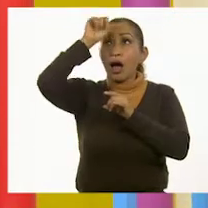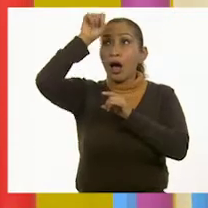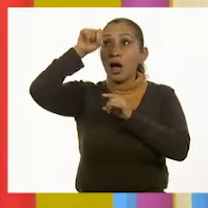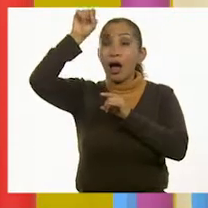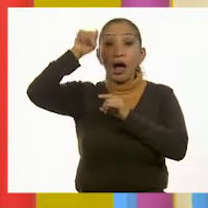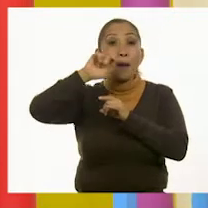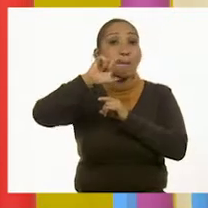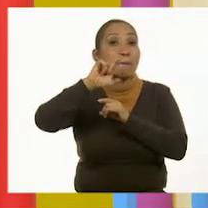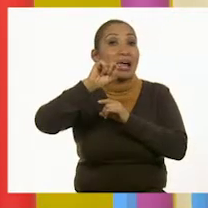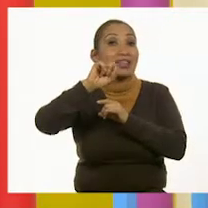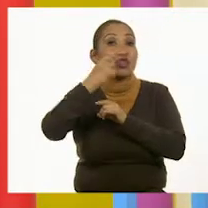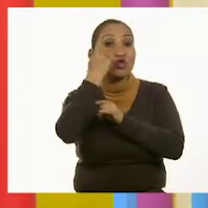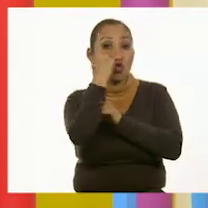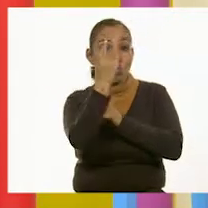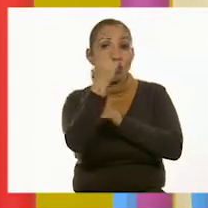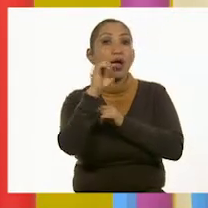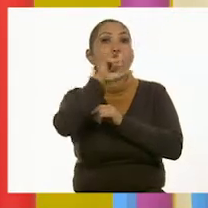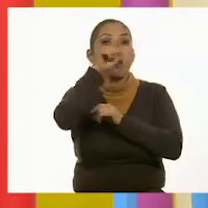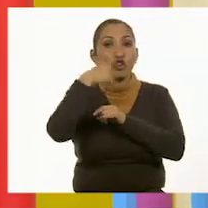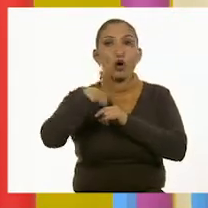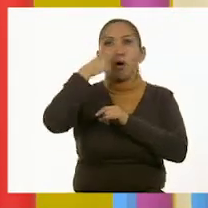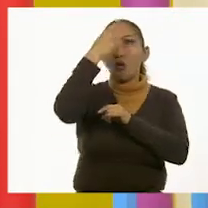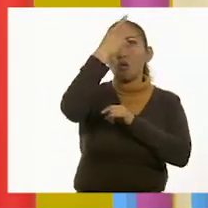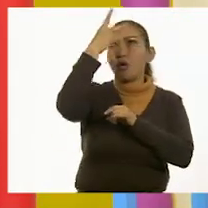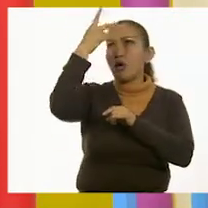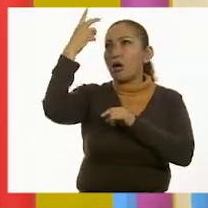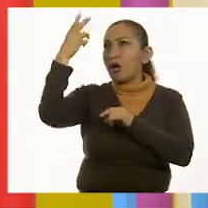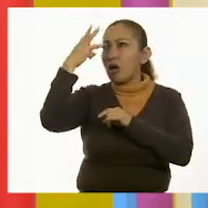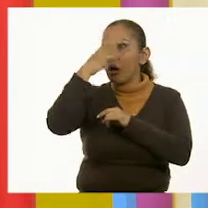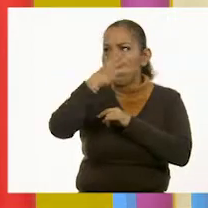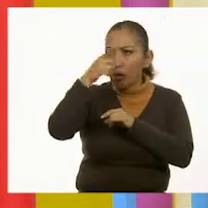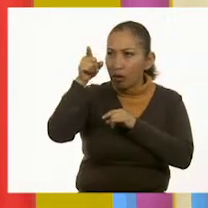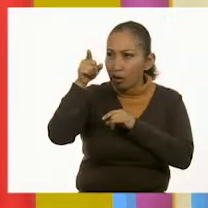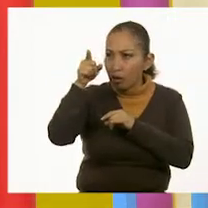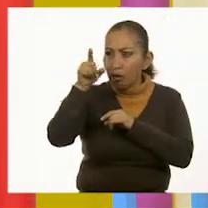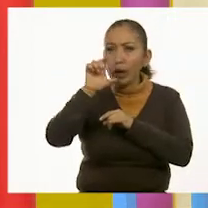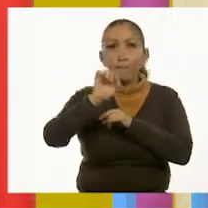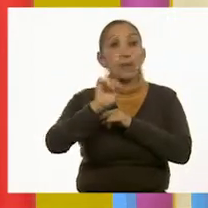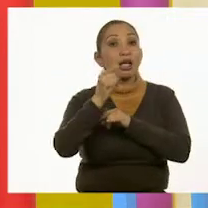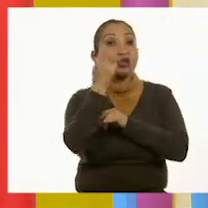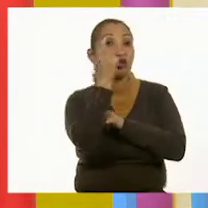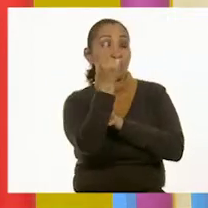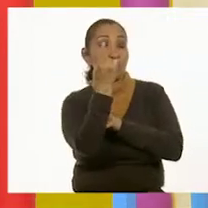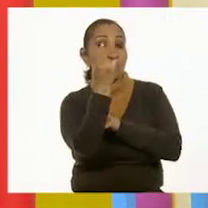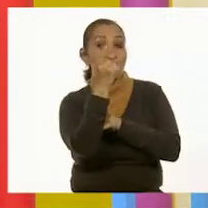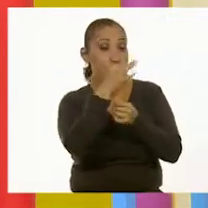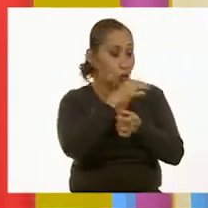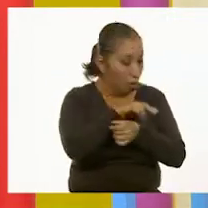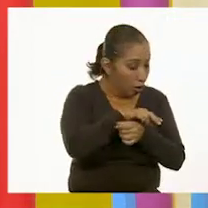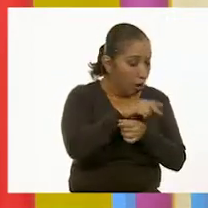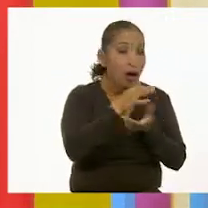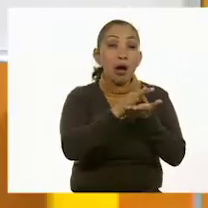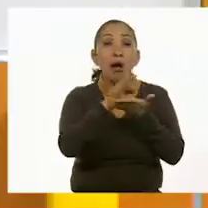palitos y también los conté. Y comprobé que son 21 fichas.